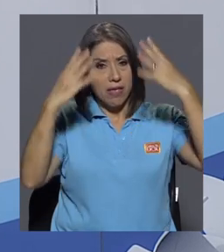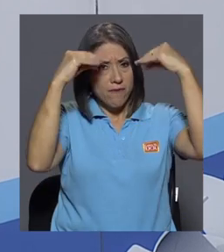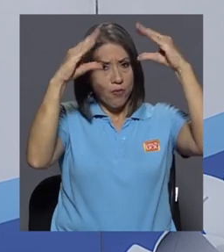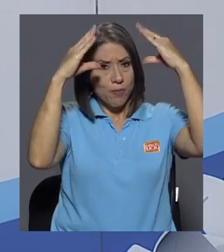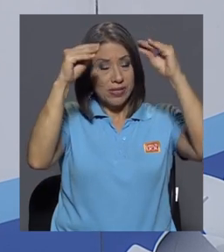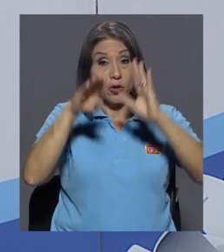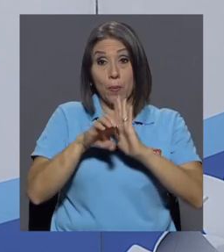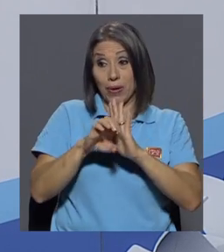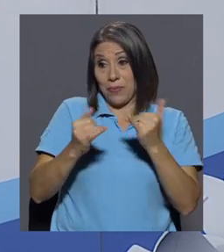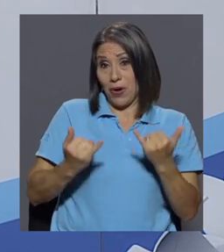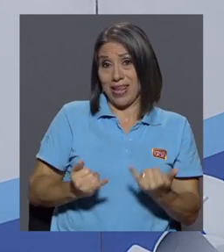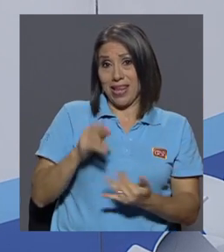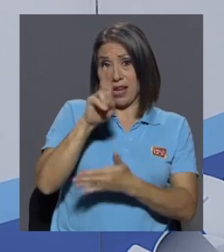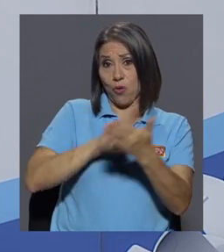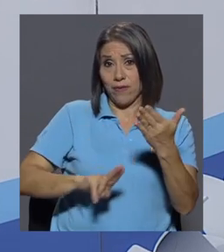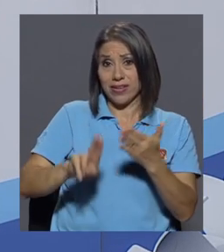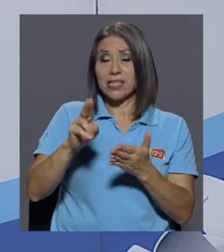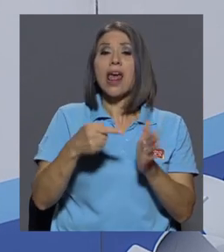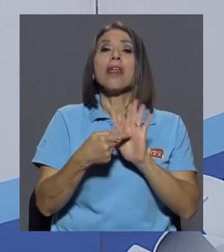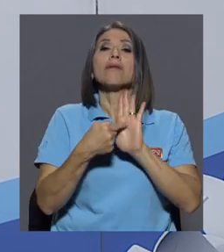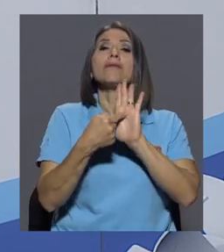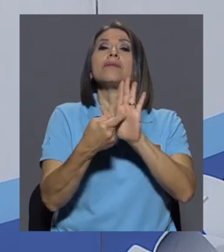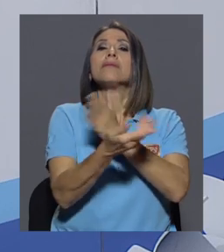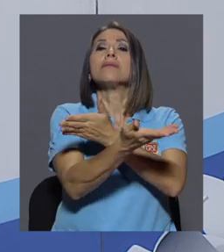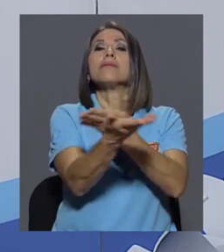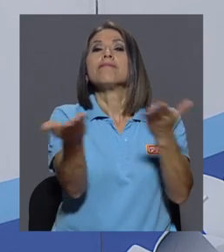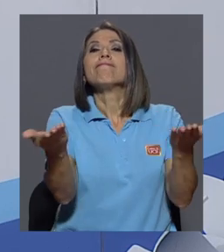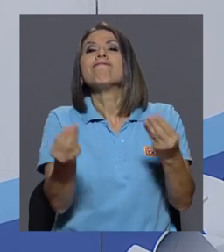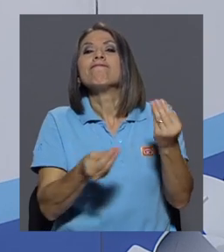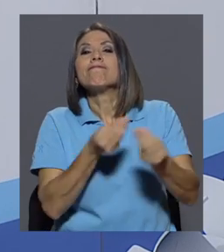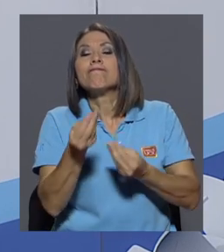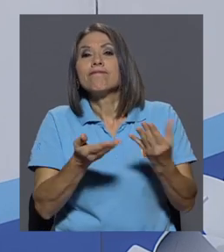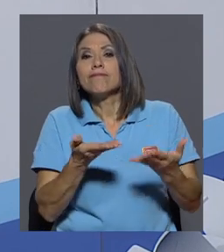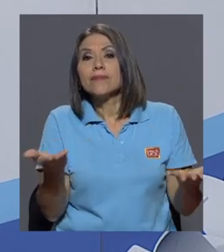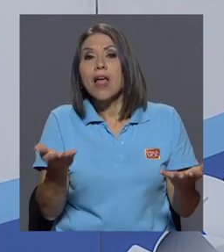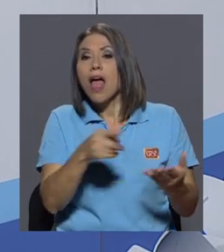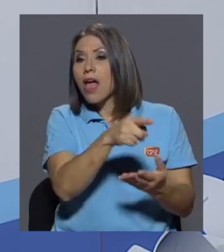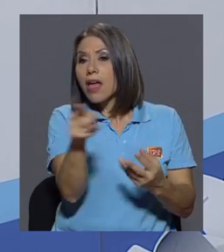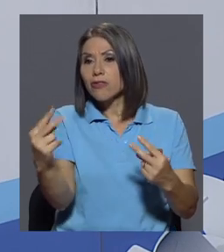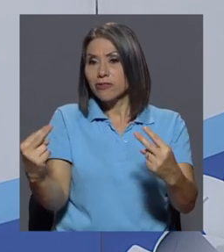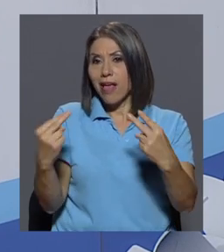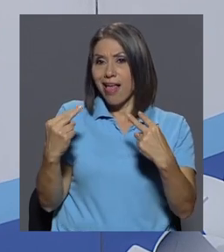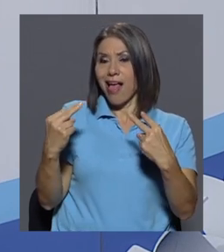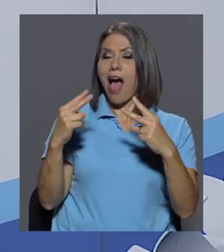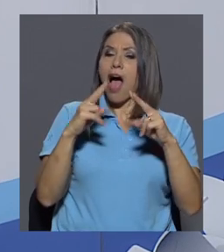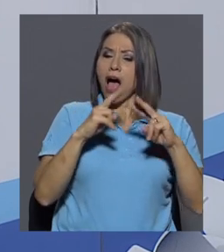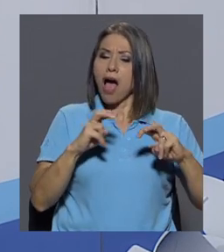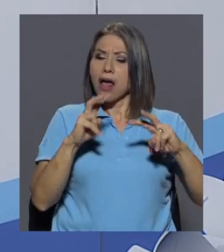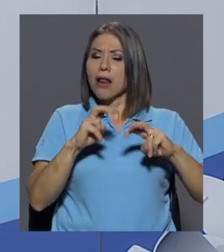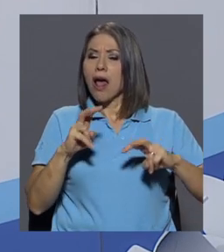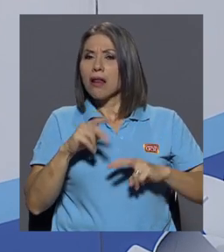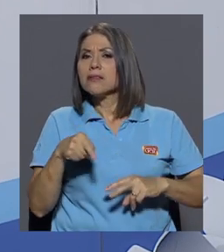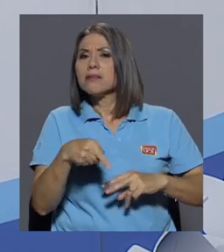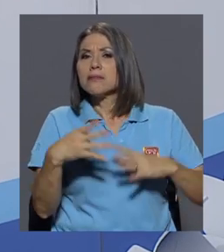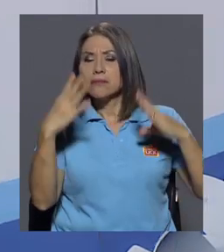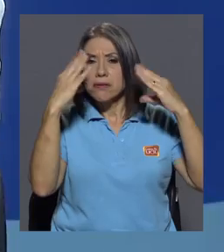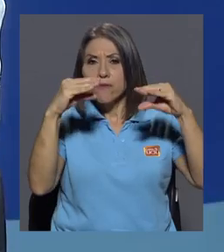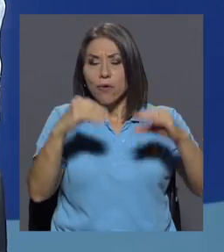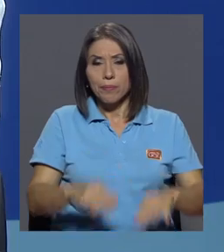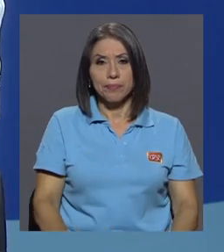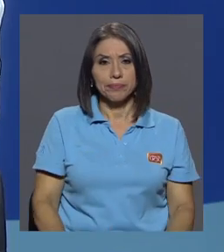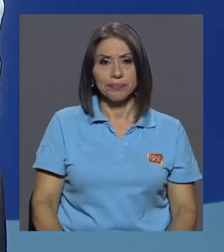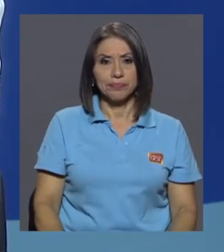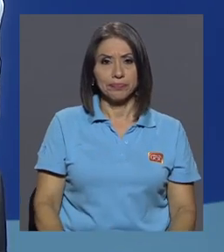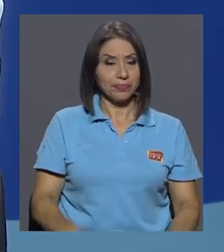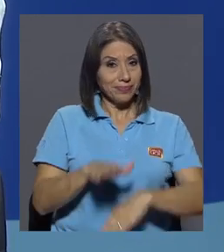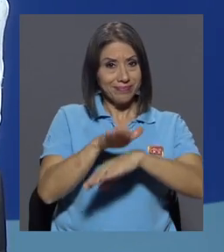caso la universidad, rinde cuentas a la ciudadanía y somos sujetos, por supuesto, de análisis por parte de la ciudadanía de dicha información. Me llama mucho